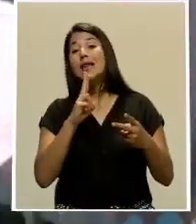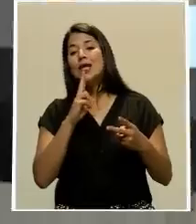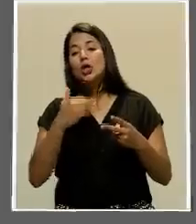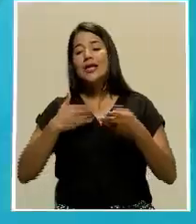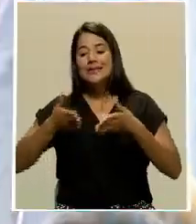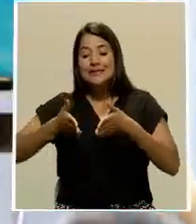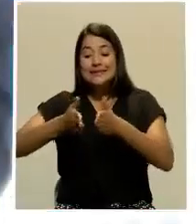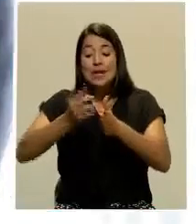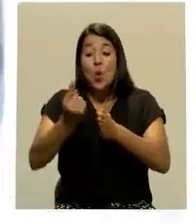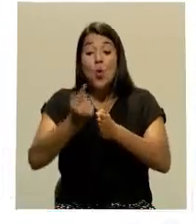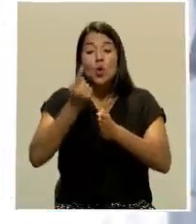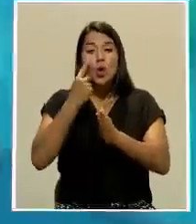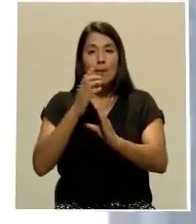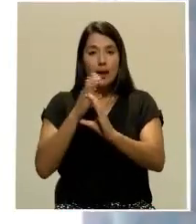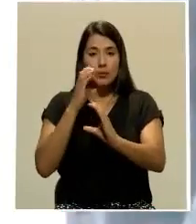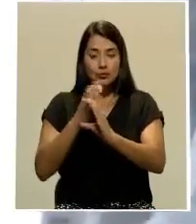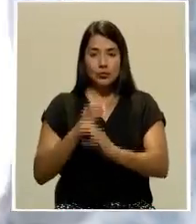buses.